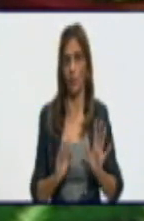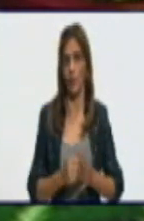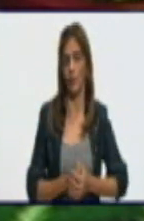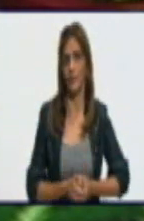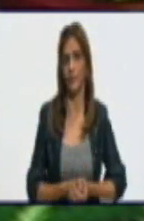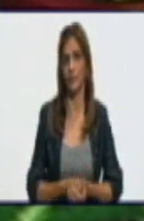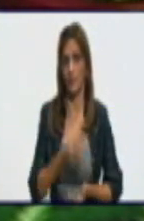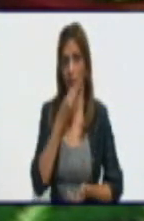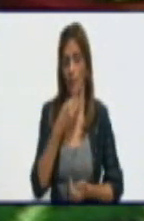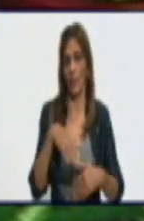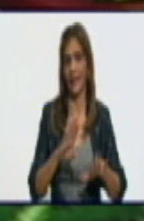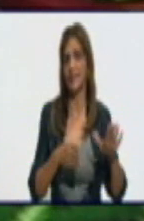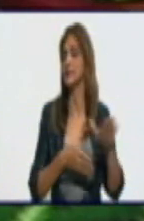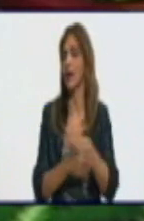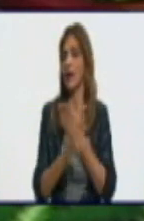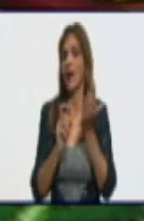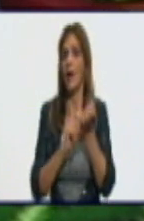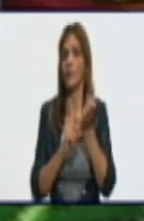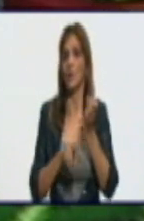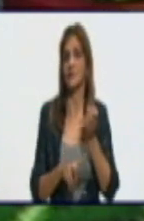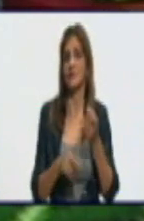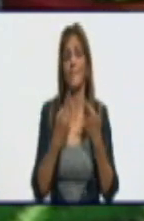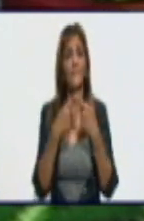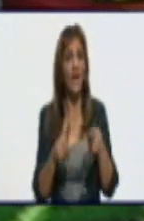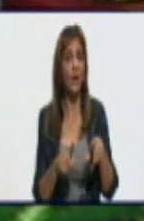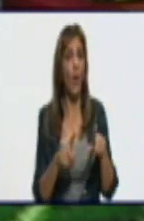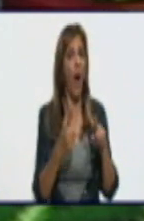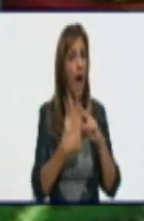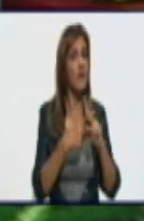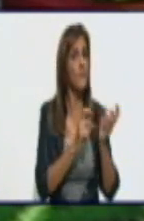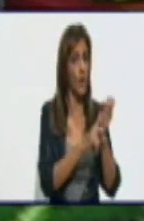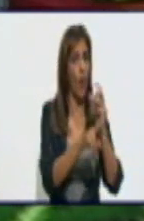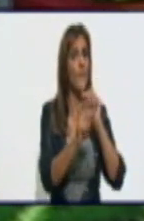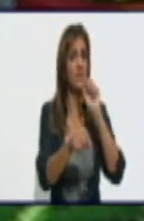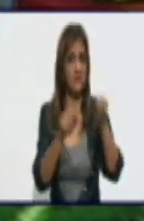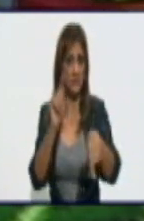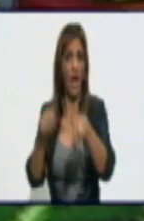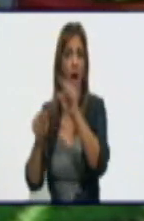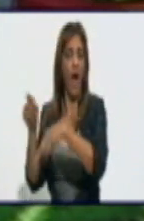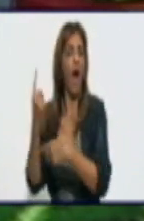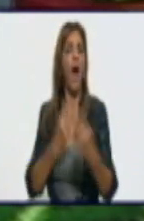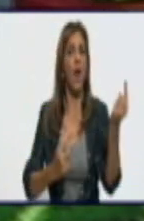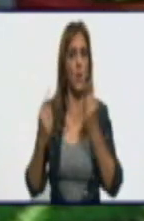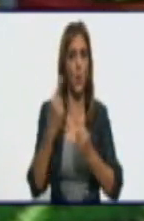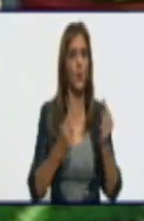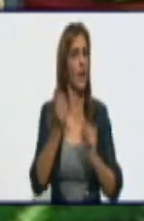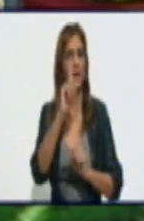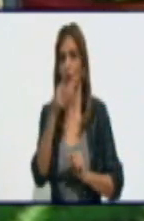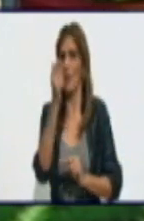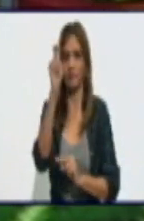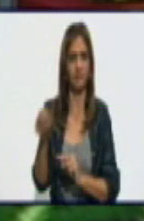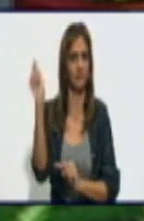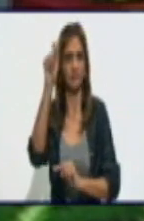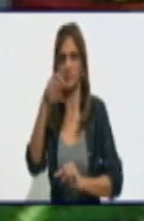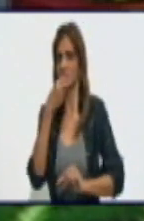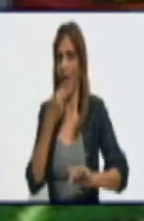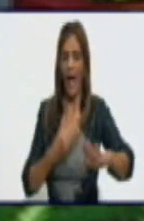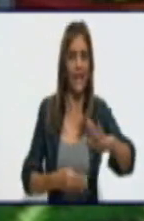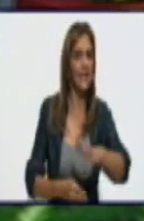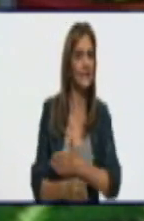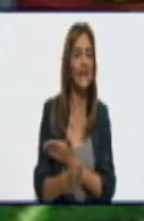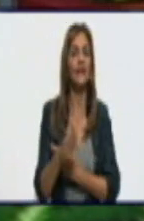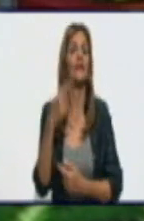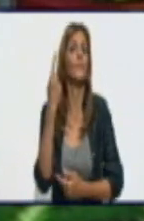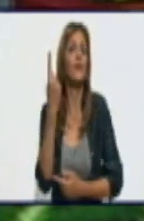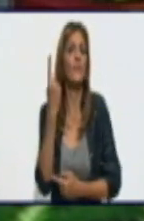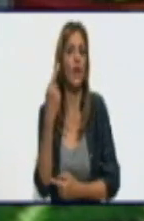para que entre a Granma. Pero hay provincias donde están pidiendo hoy resultado de PCR en mano para poder entrar. Ojalá